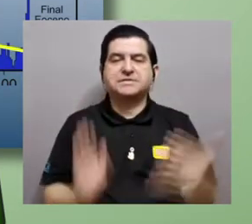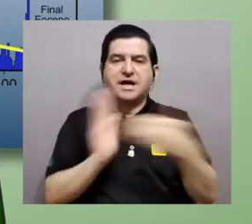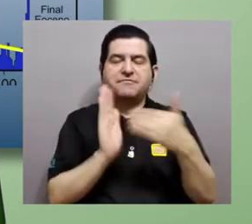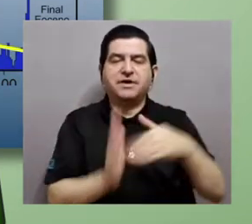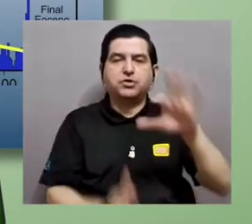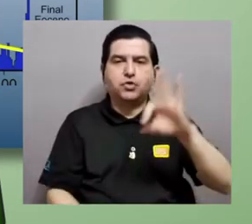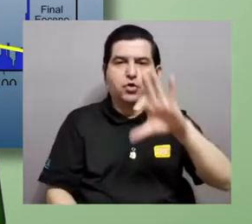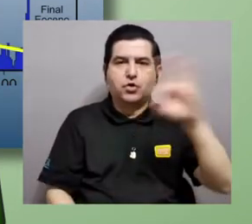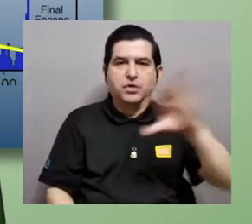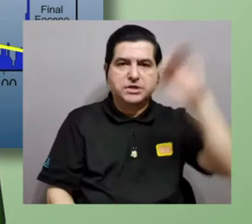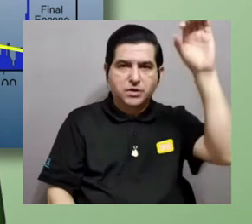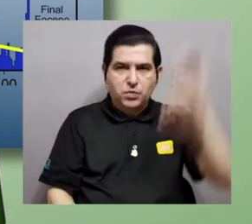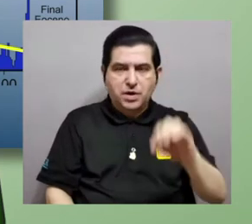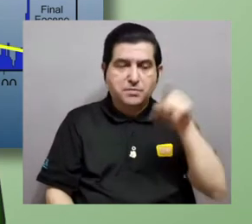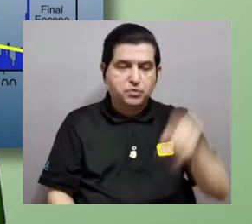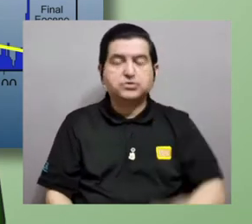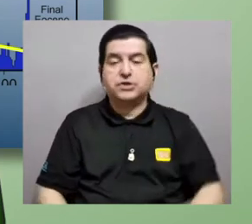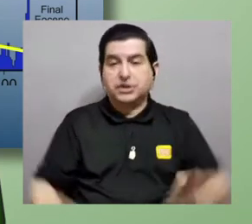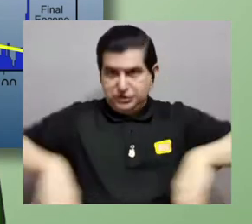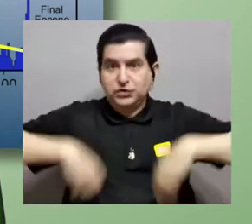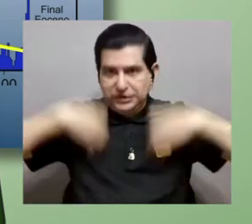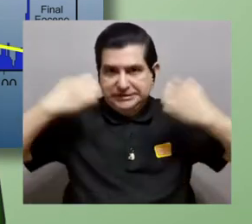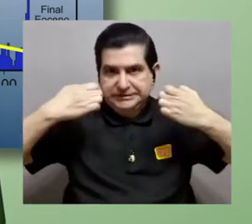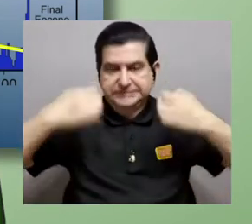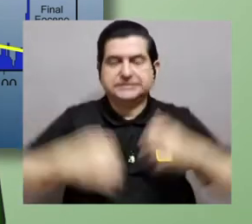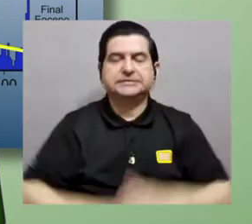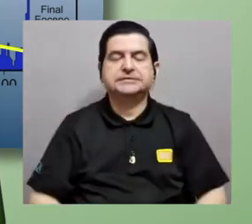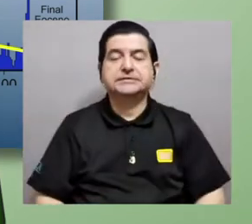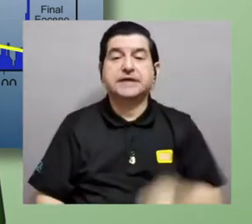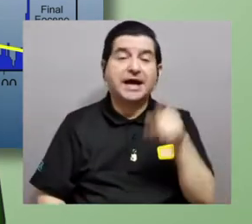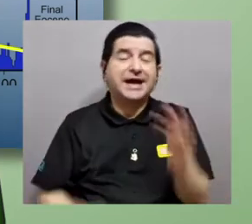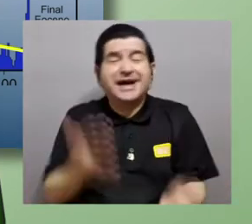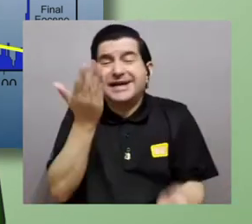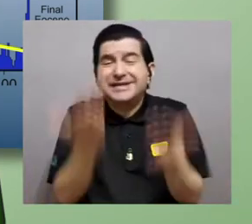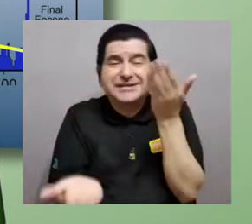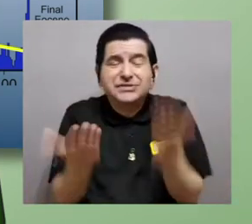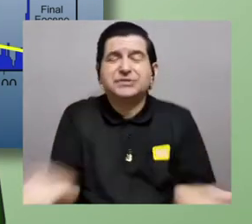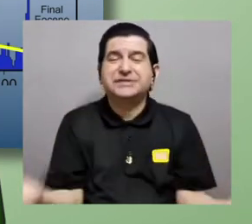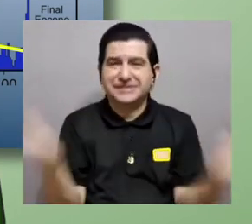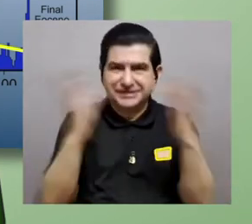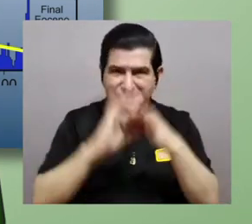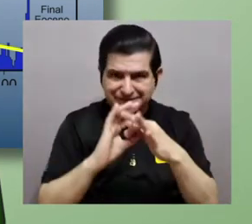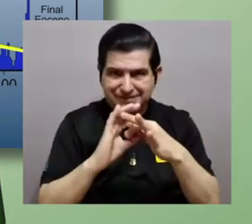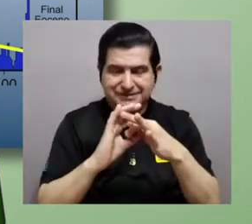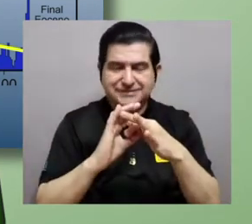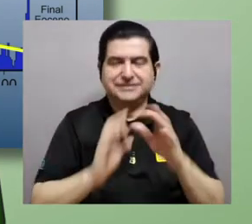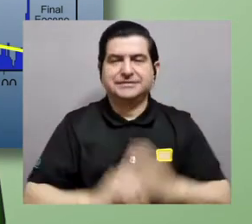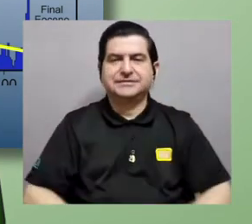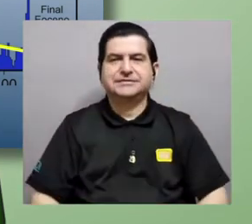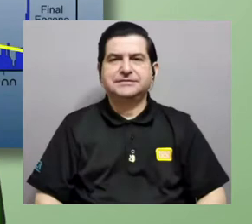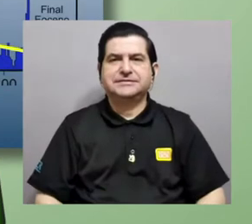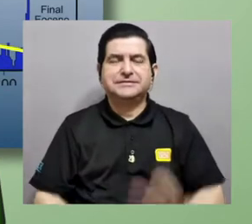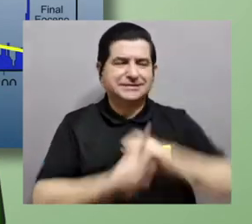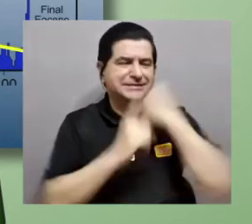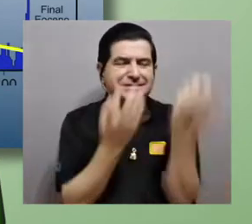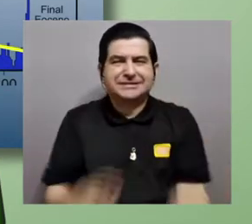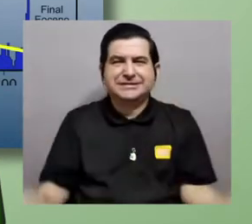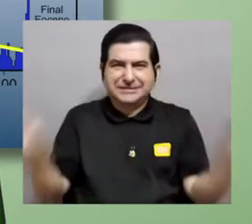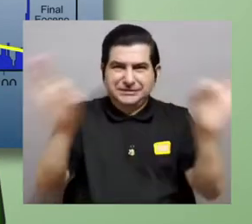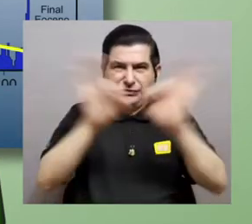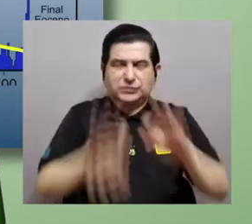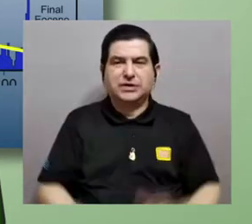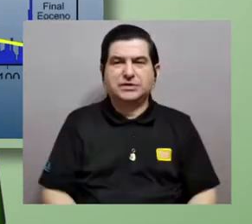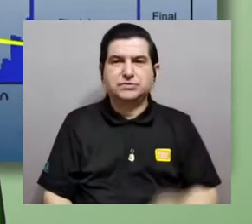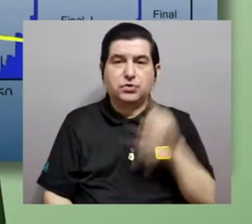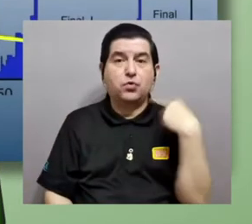al 99% de las especies. Y eso posiblemente tiene que ver con este evento importante